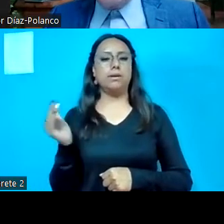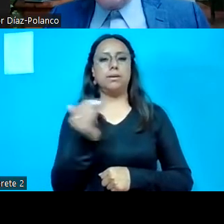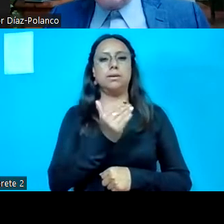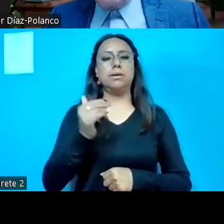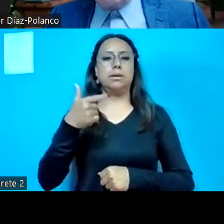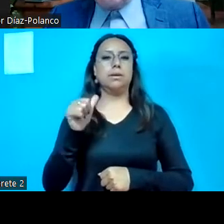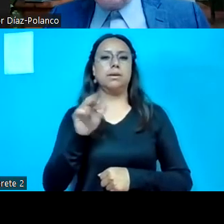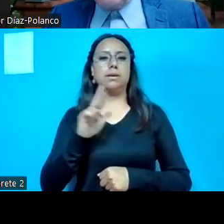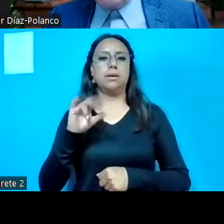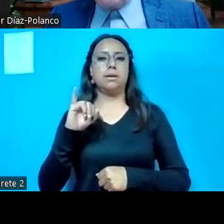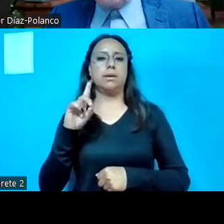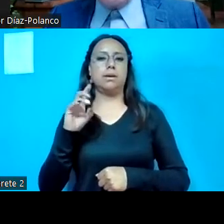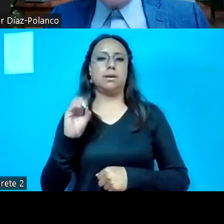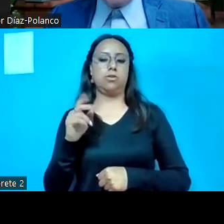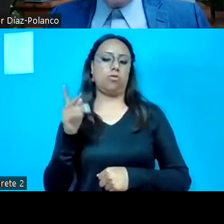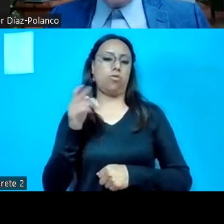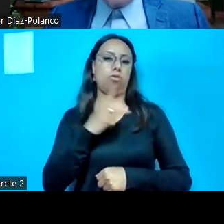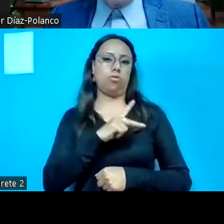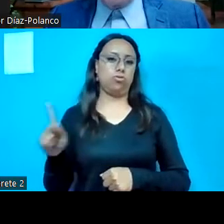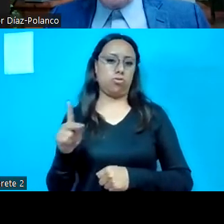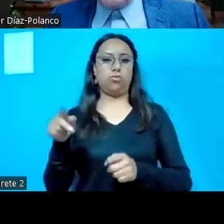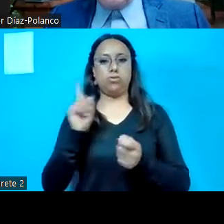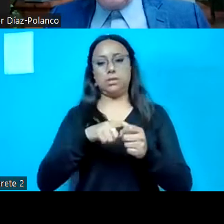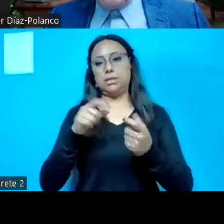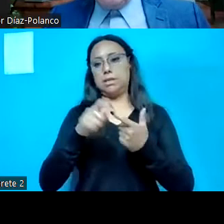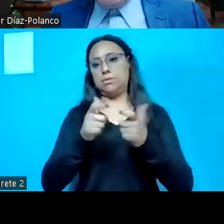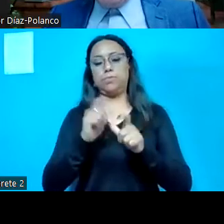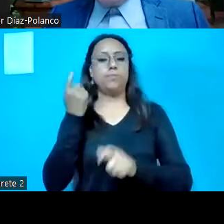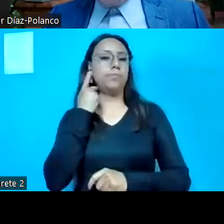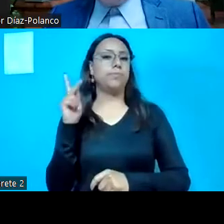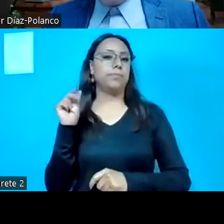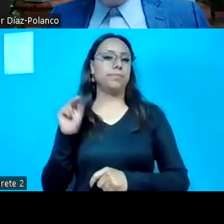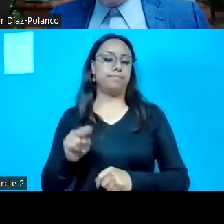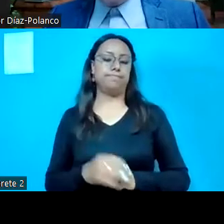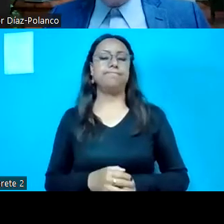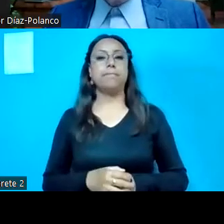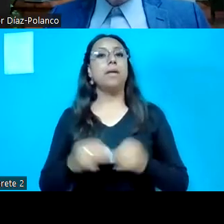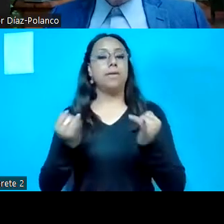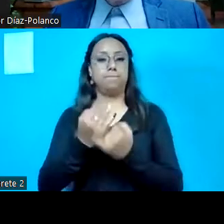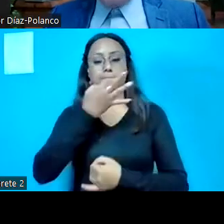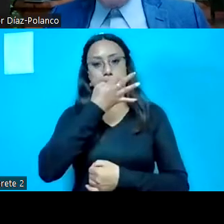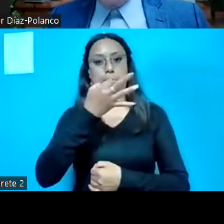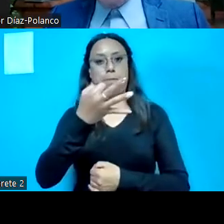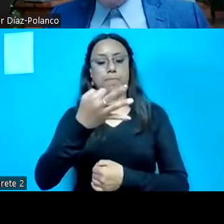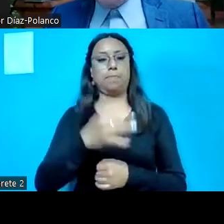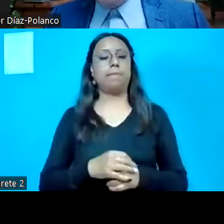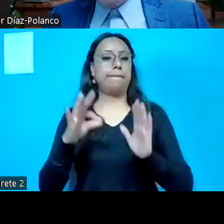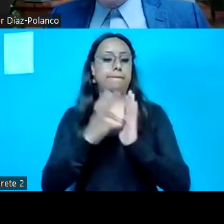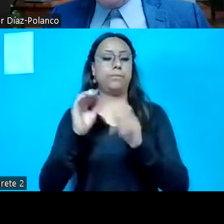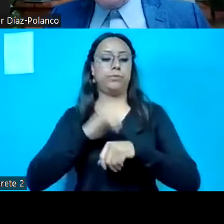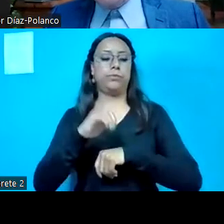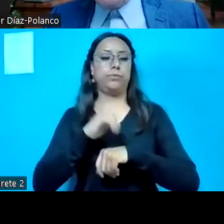integrantes del Grupo Parlamentario del Partido de Acción Nacional. Asimismo, se informa que el punto